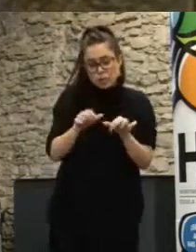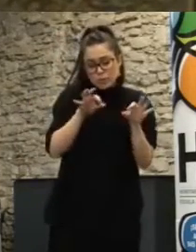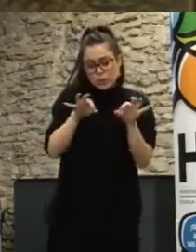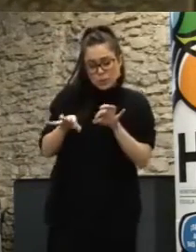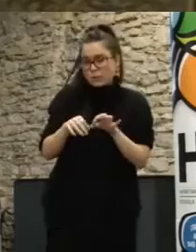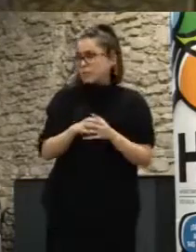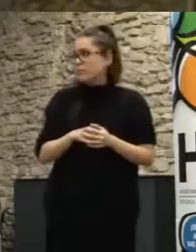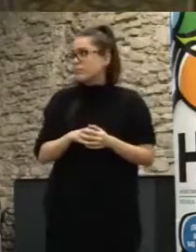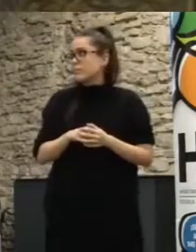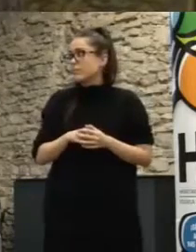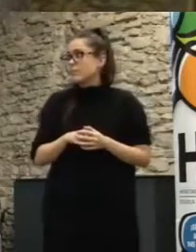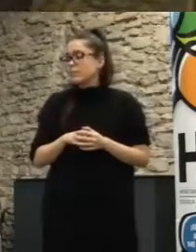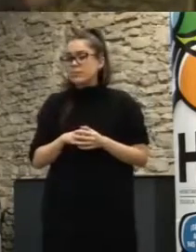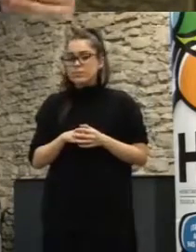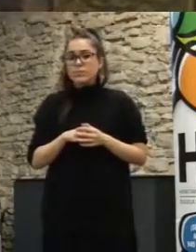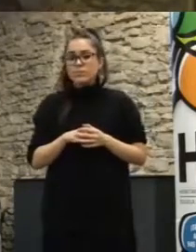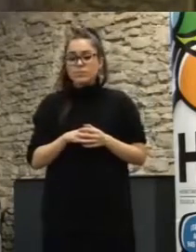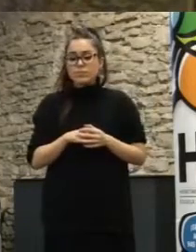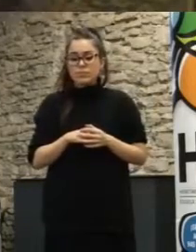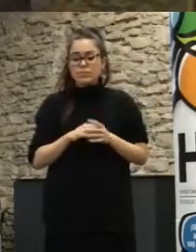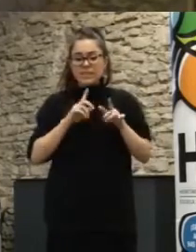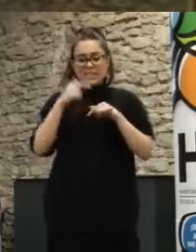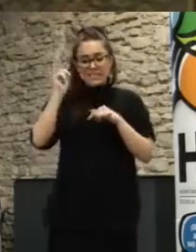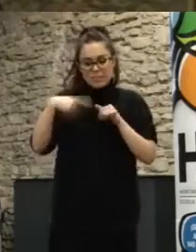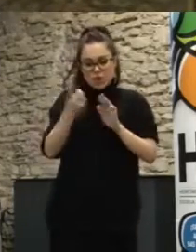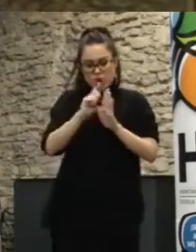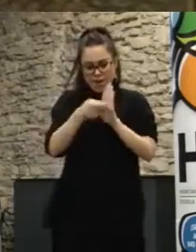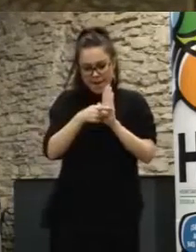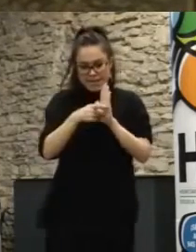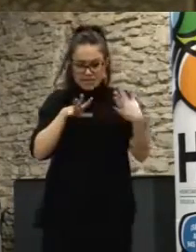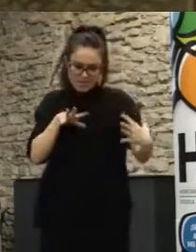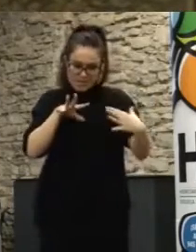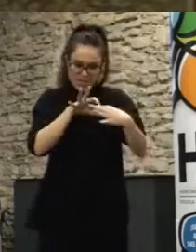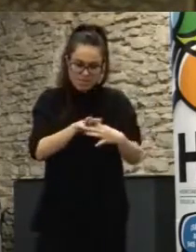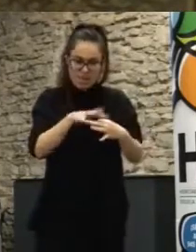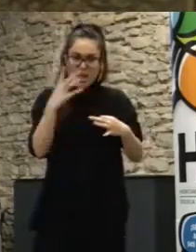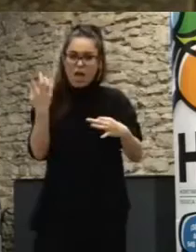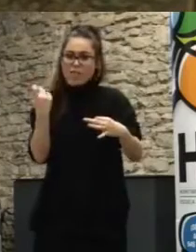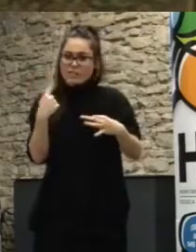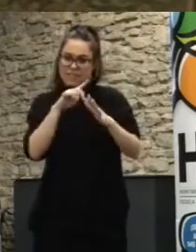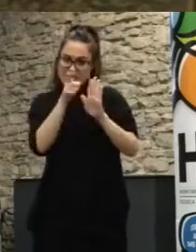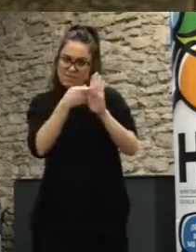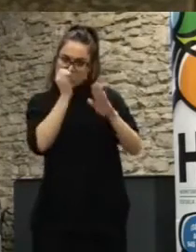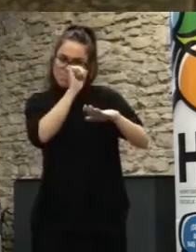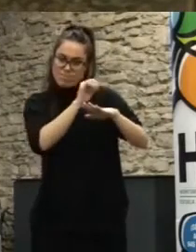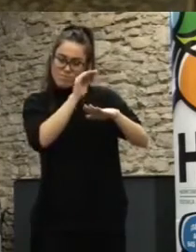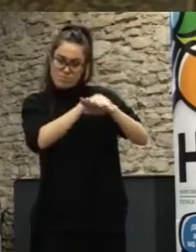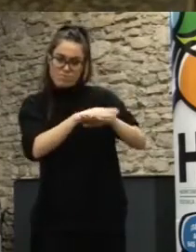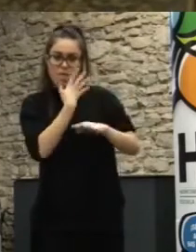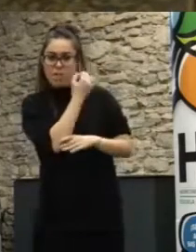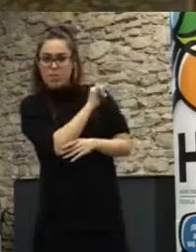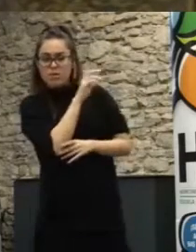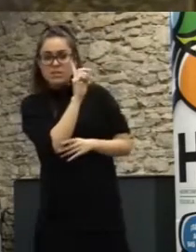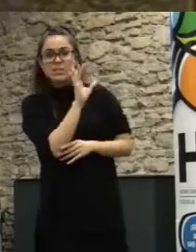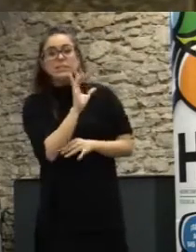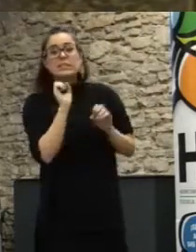puedan ser encajen digamos con la legalidad y este tipo de cuestiones pues la posibilidad de ser aplicables crecen de manera importante ¿no? si